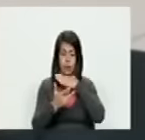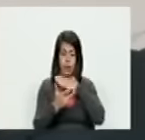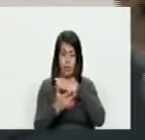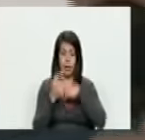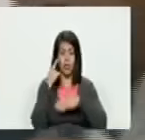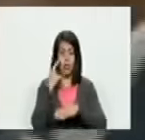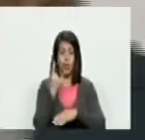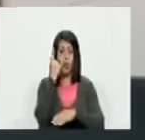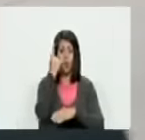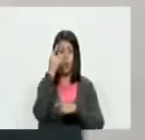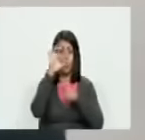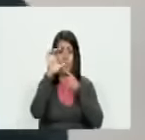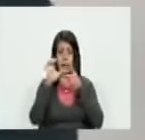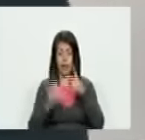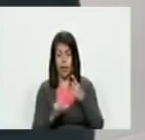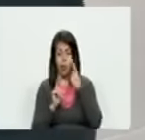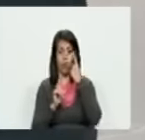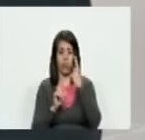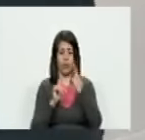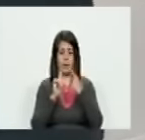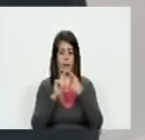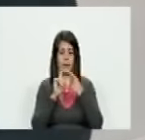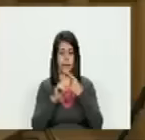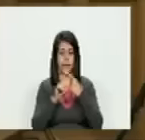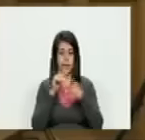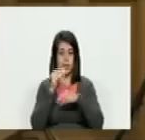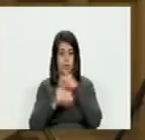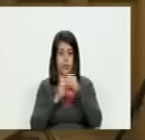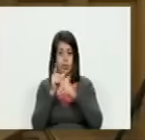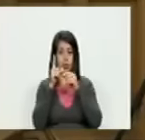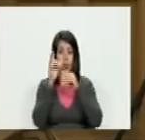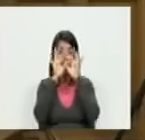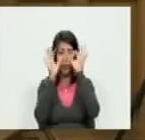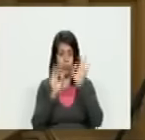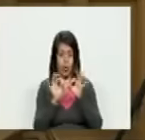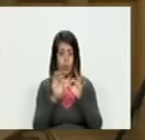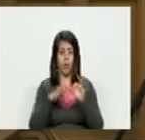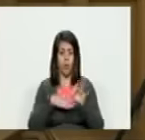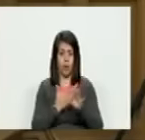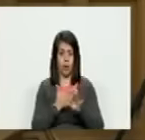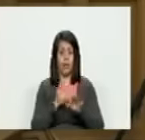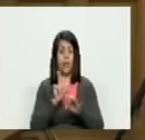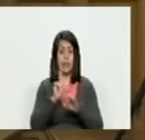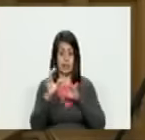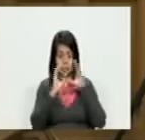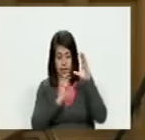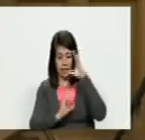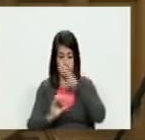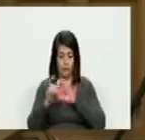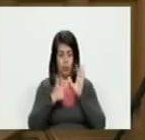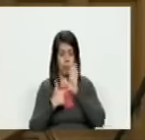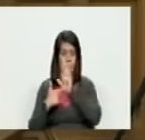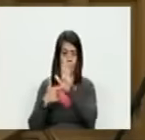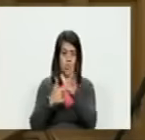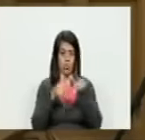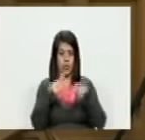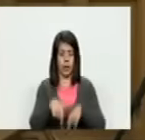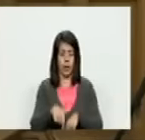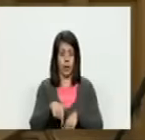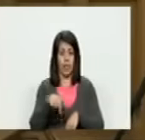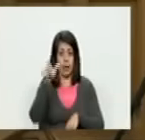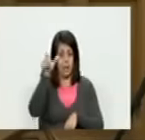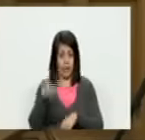tienen una sola característica se hacen de una sola manera para que puedan tener el rigor científico como acaba de mostrar el doctor